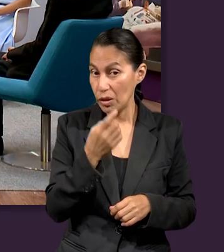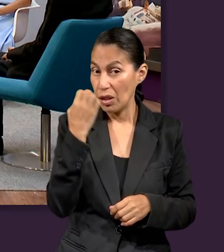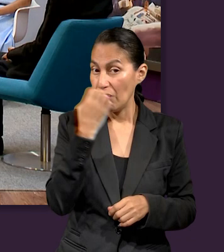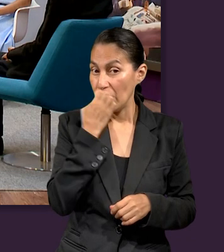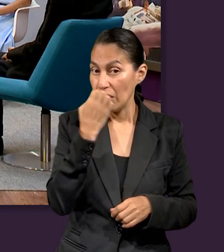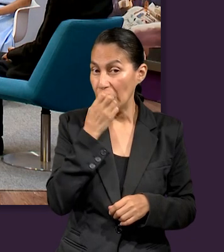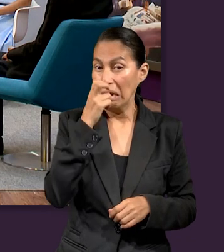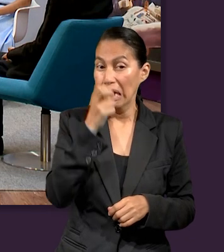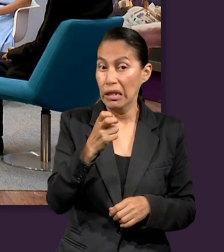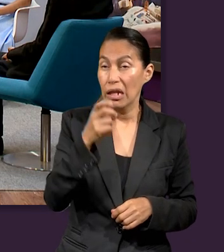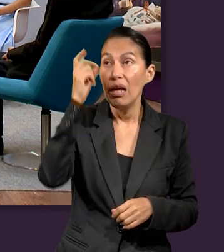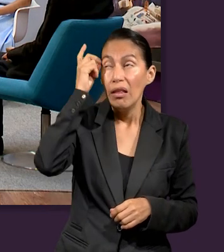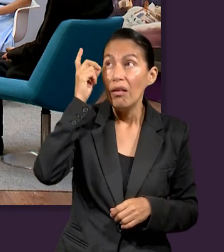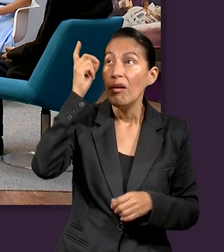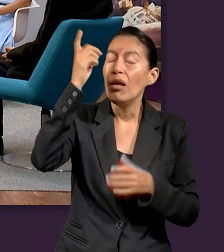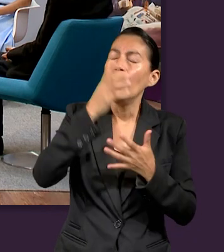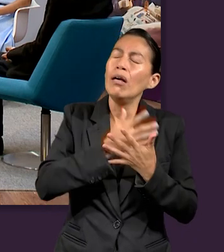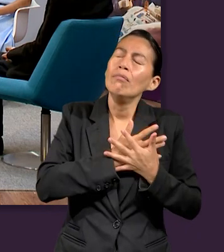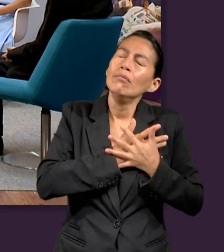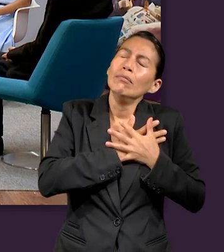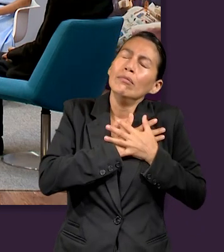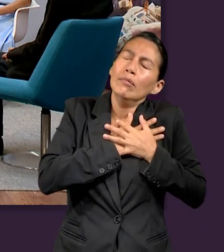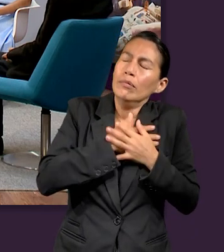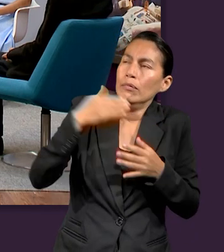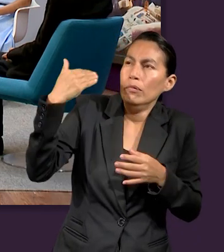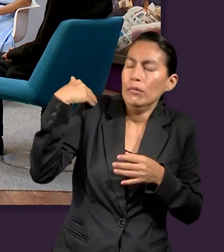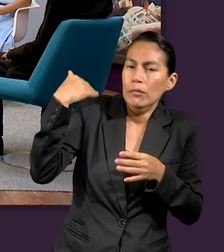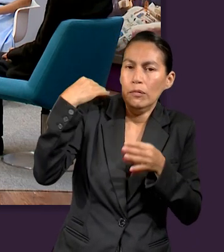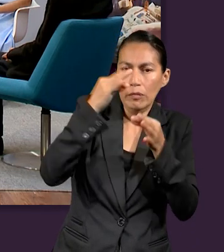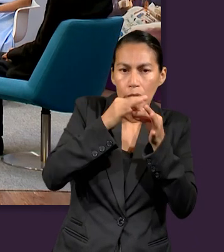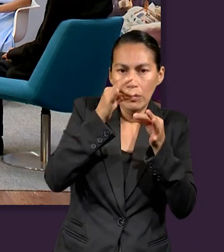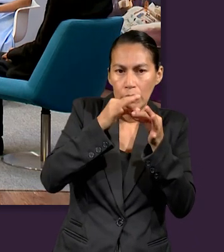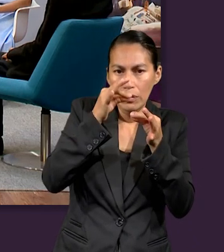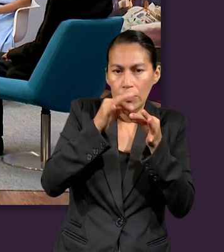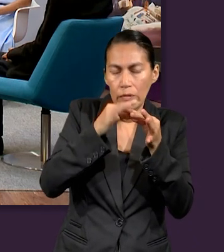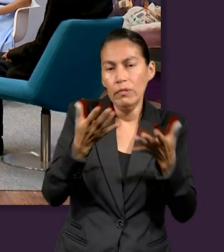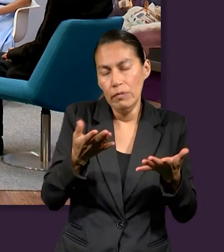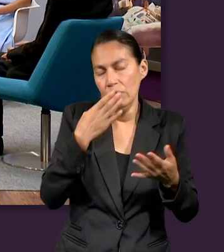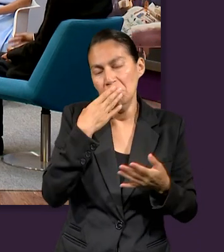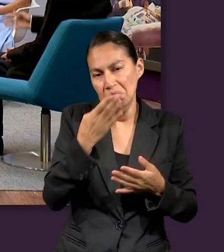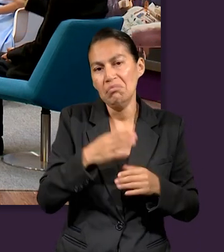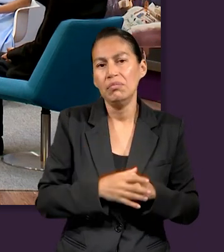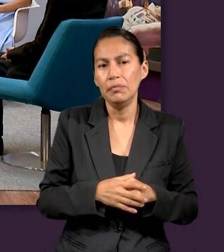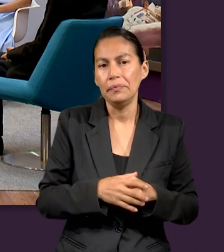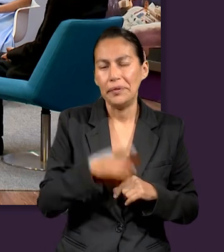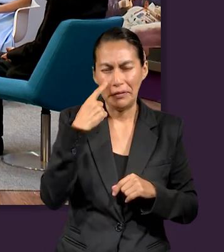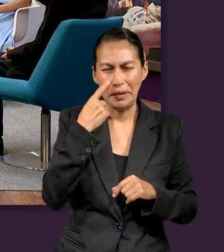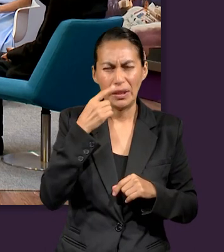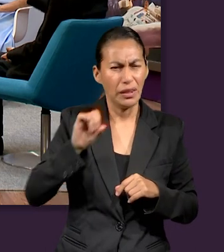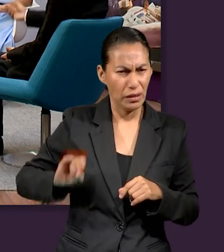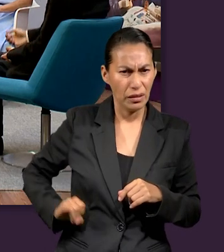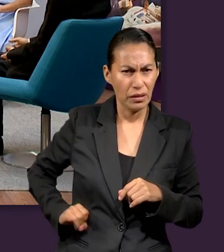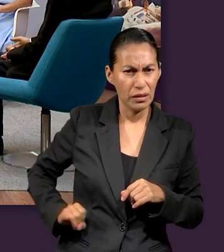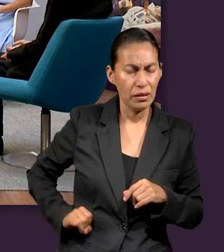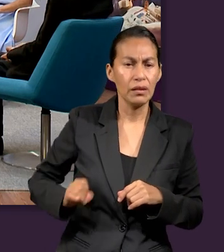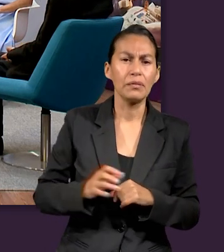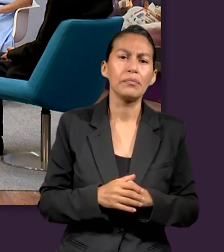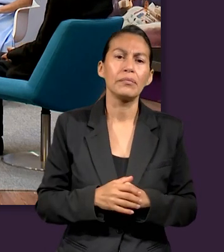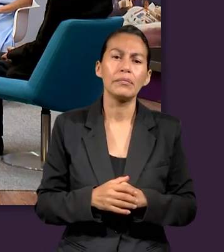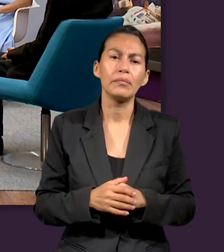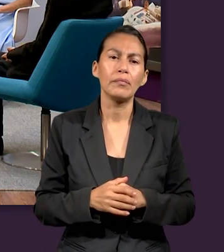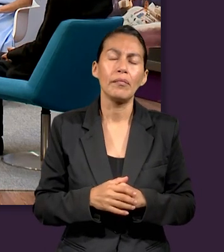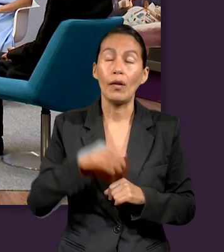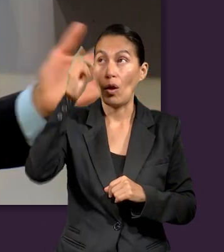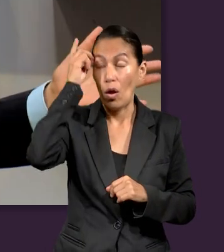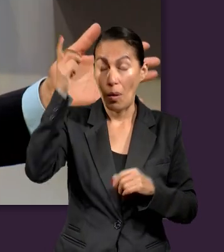justamente el evangelio es ese llamado de amor que constantemente está haciendo Dios al mundo, ¿no? Sí. Fíjense bien lo